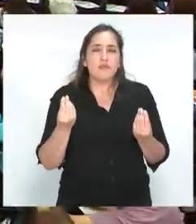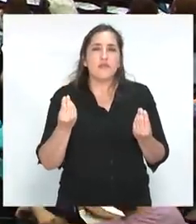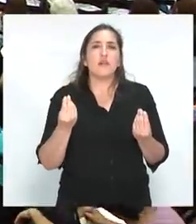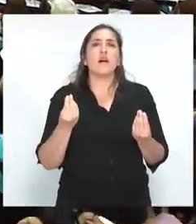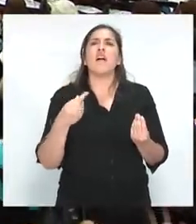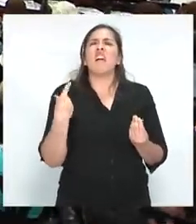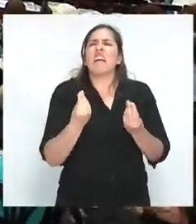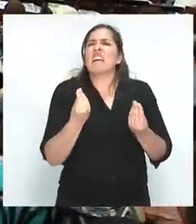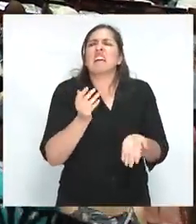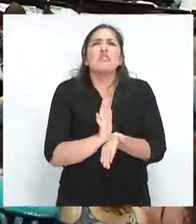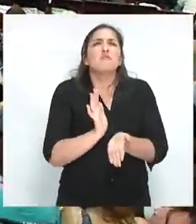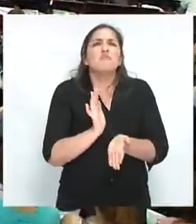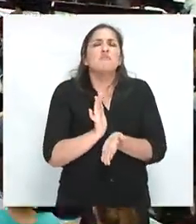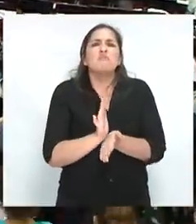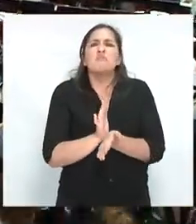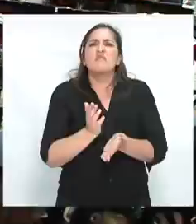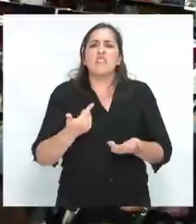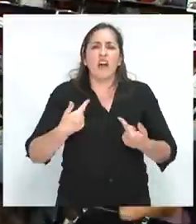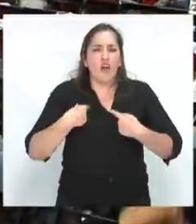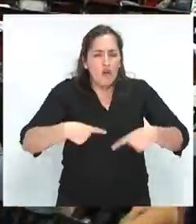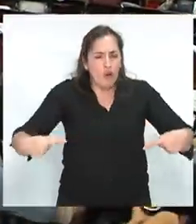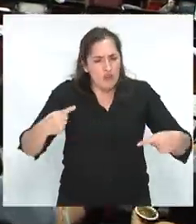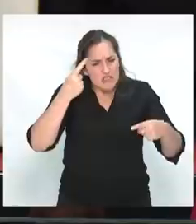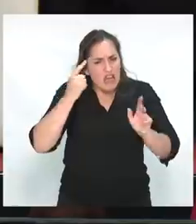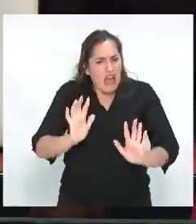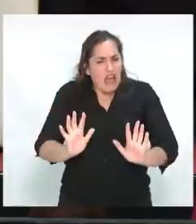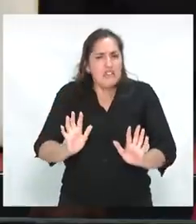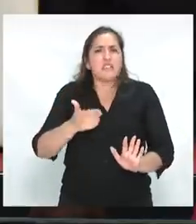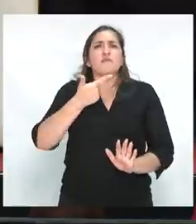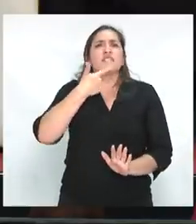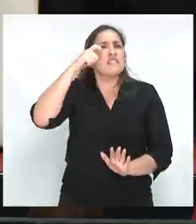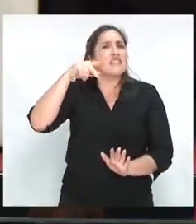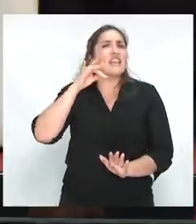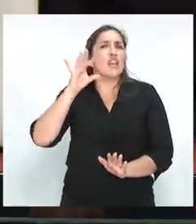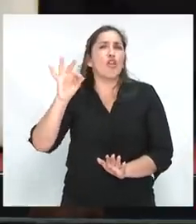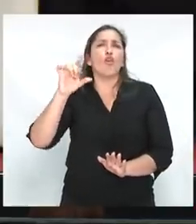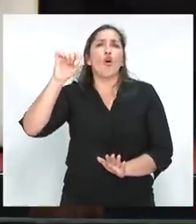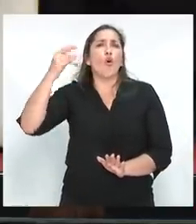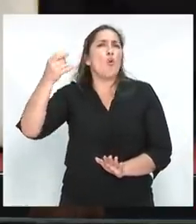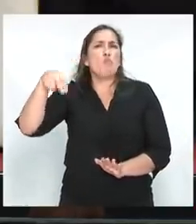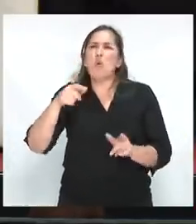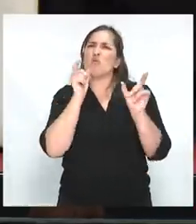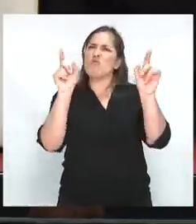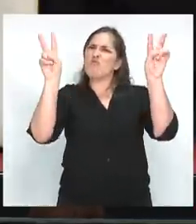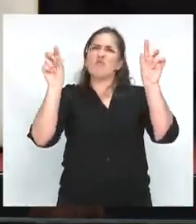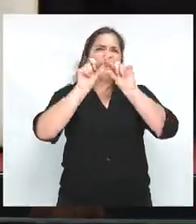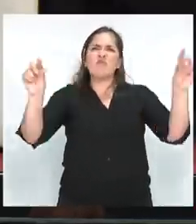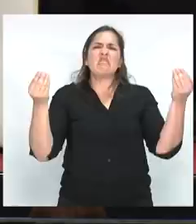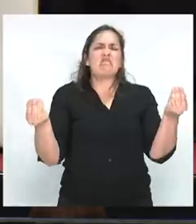sentido común al conjunto de criterios morales,